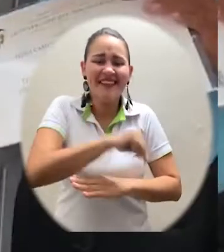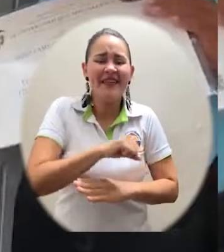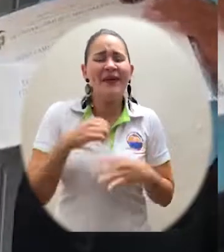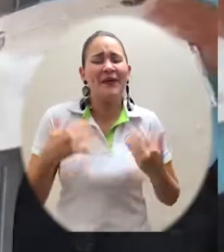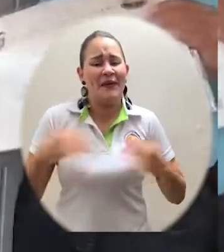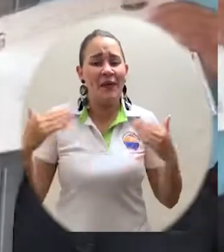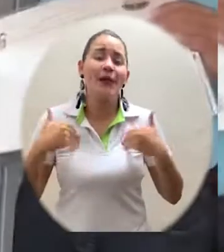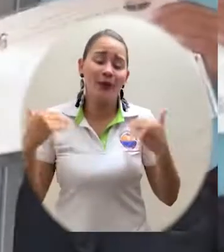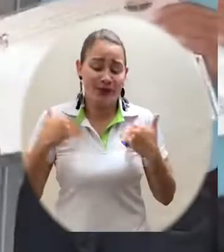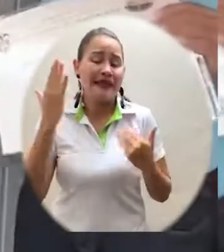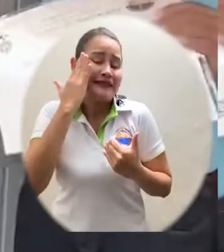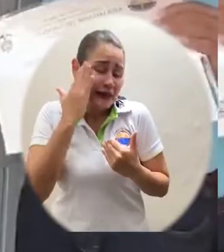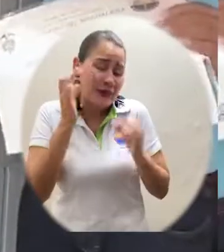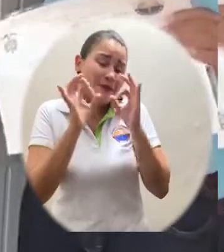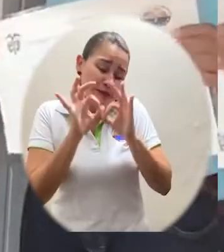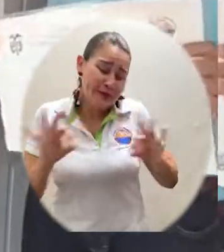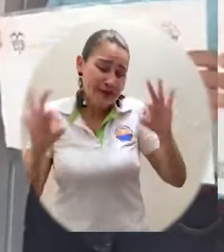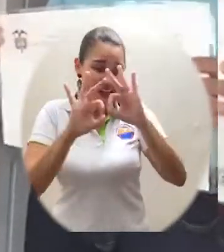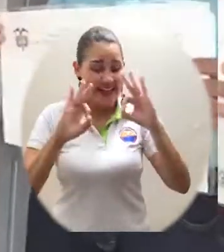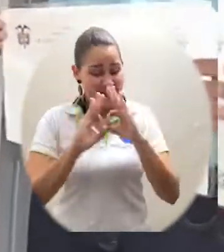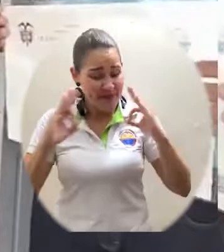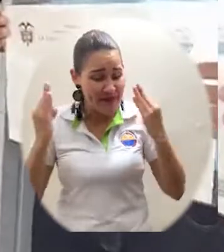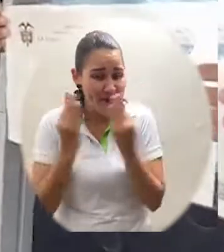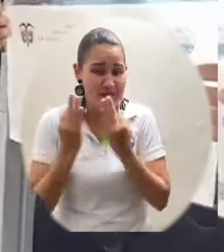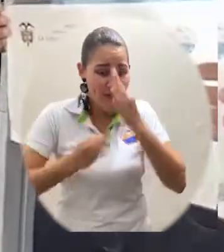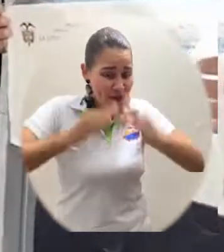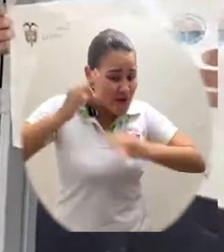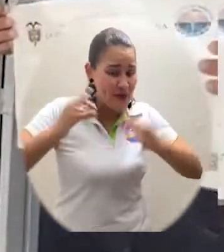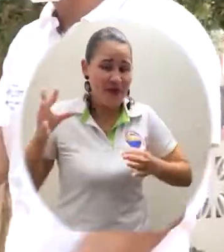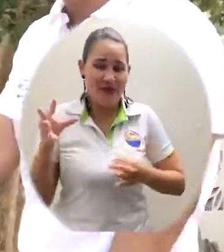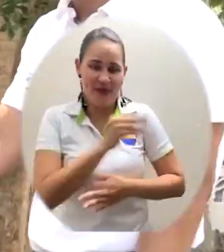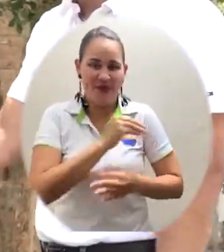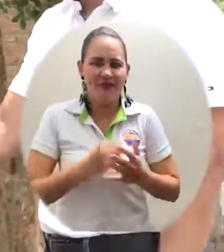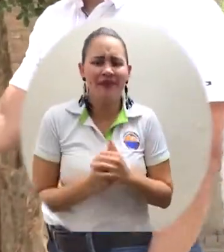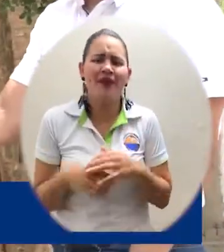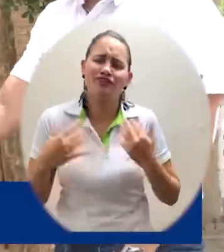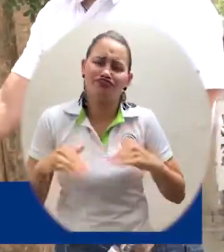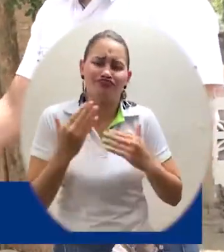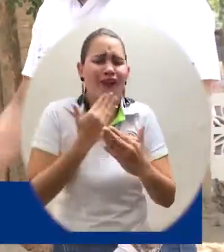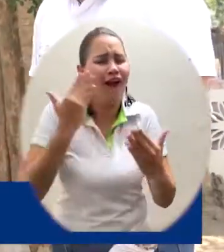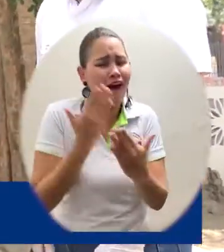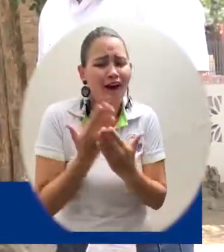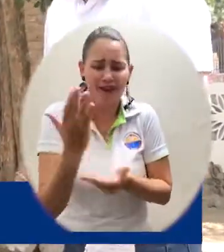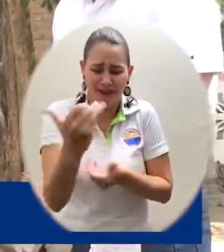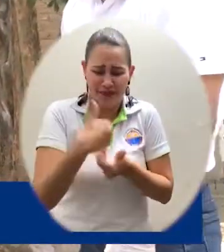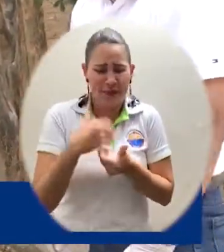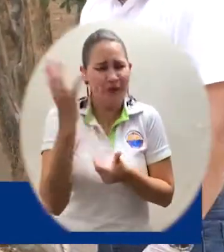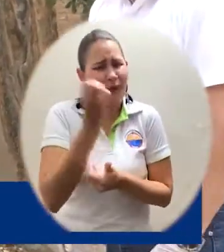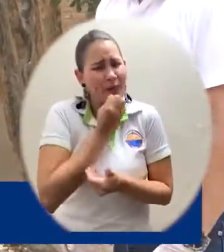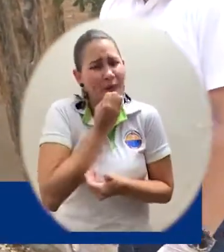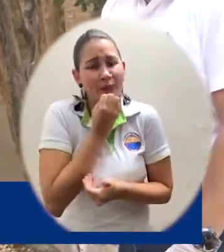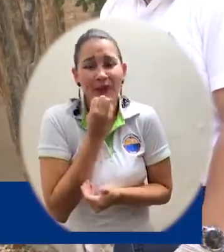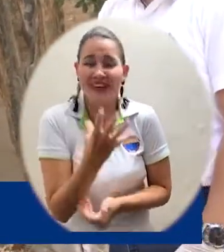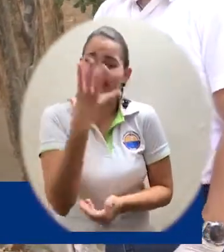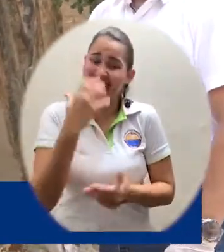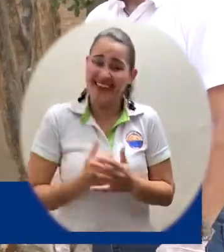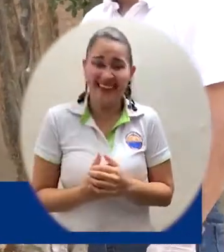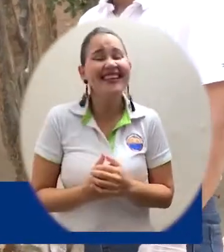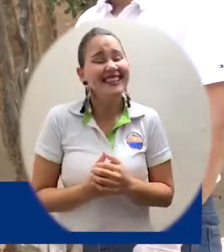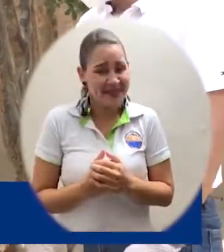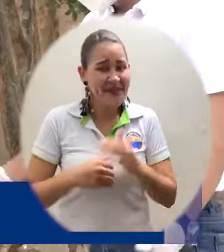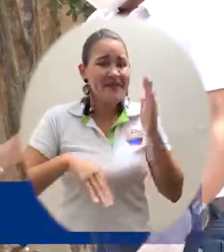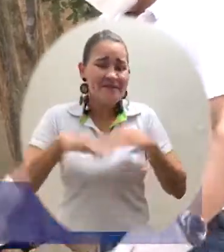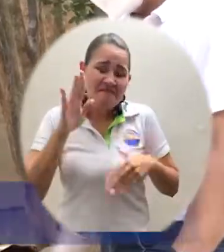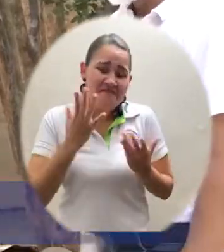Vera por hacer posible el grado de mi hijo en casa, porque todos debemos cuidarnos. Muchas gracias a ustedes por tener de verdad este